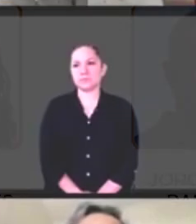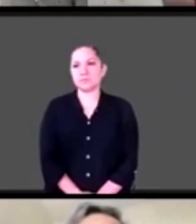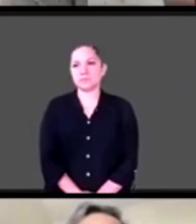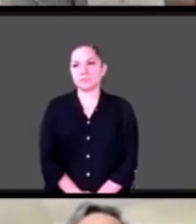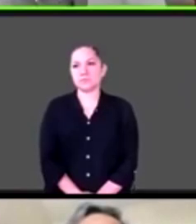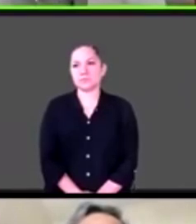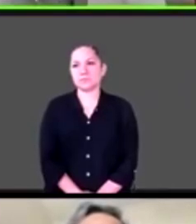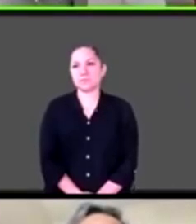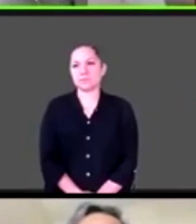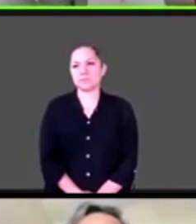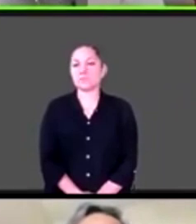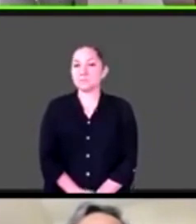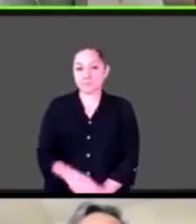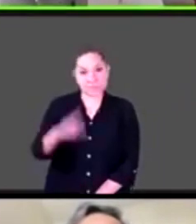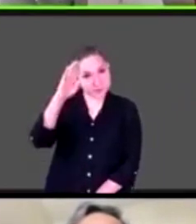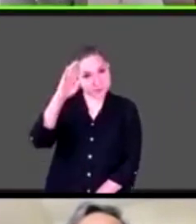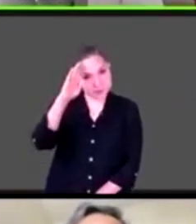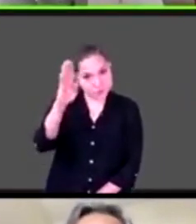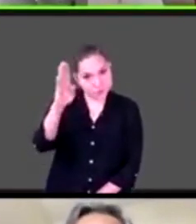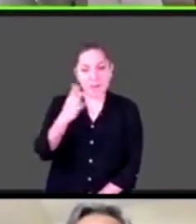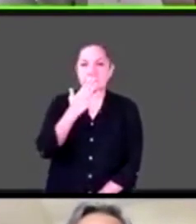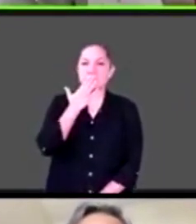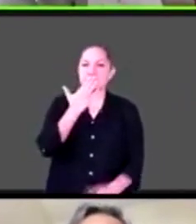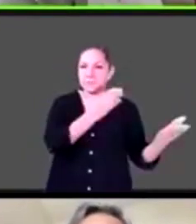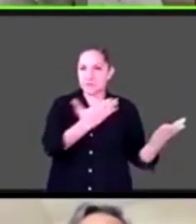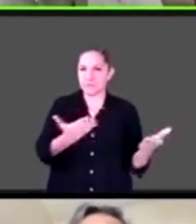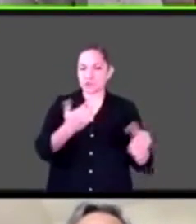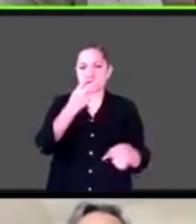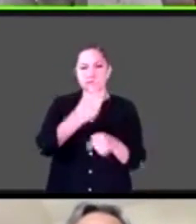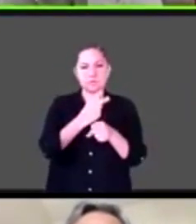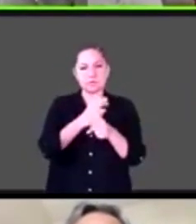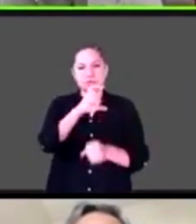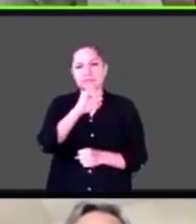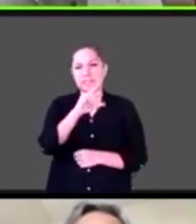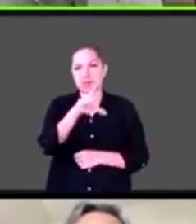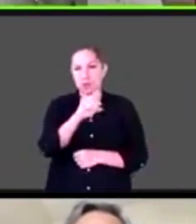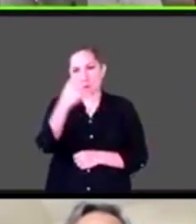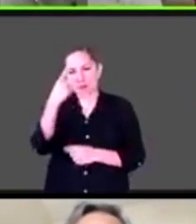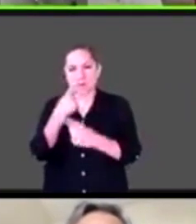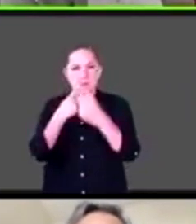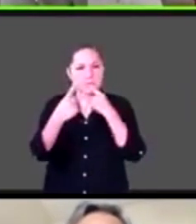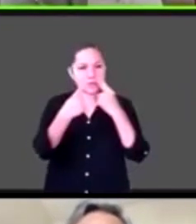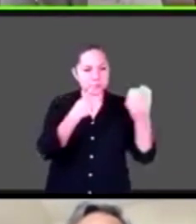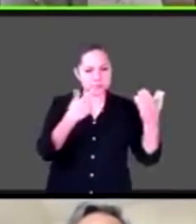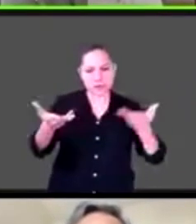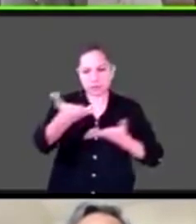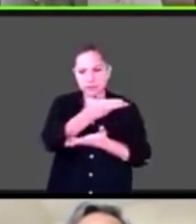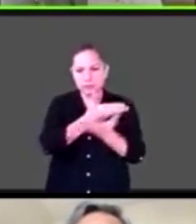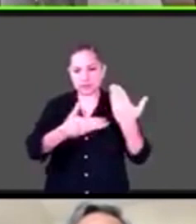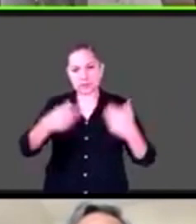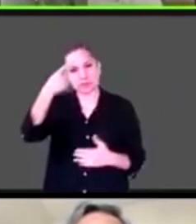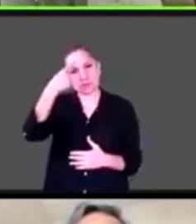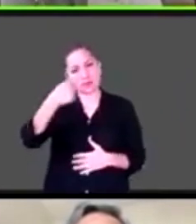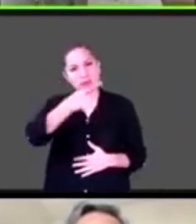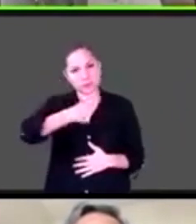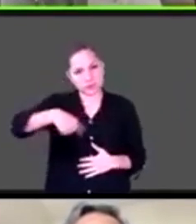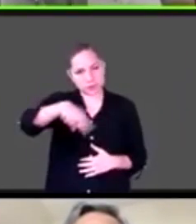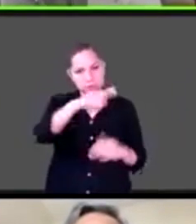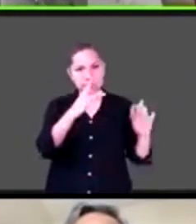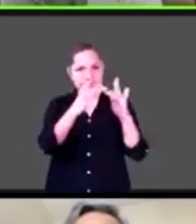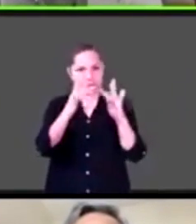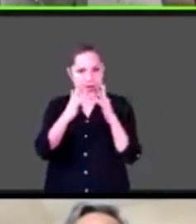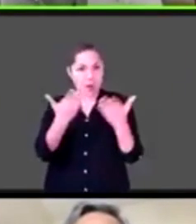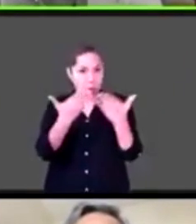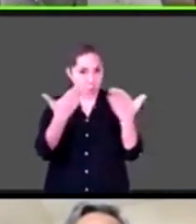Hola, bienvenidos a este segundo ciclo de conversatorios en línea. Agradecemos a quienes hicieron posible la organización de este espacio de